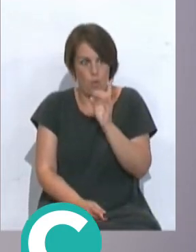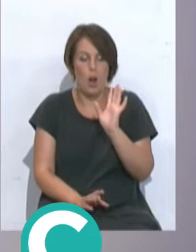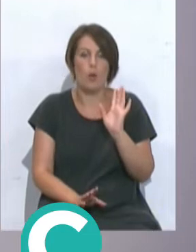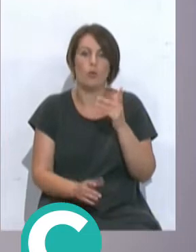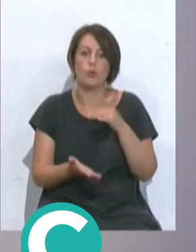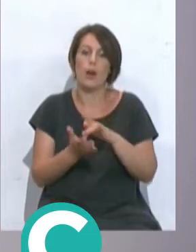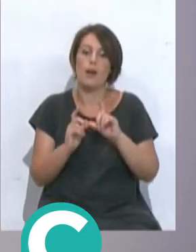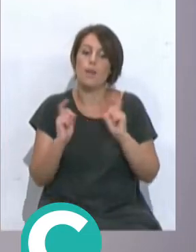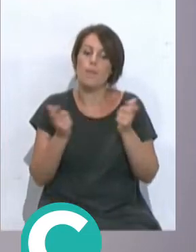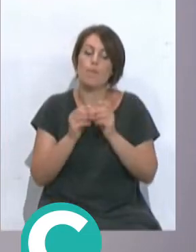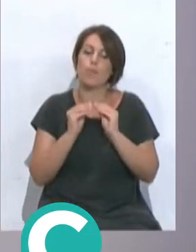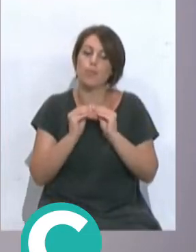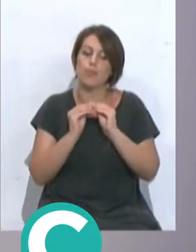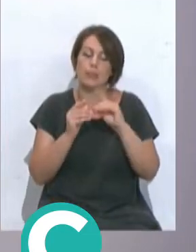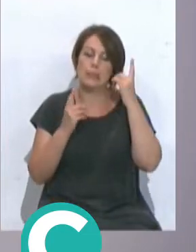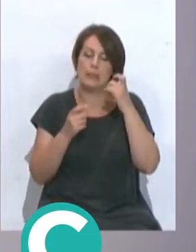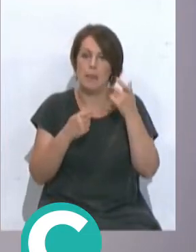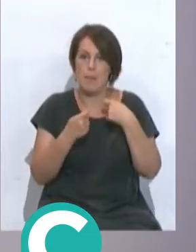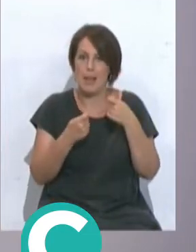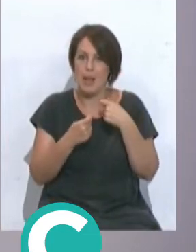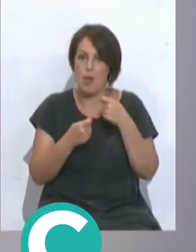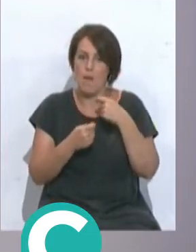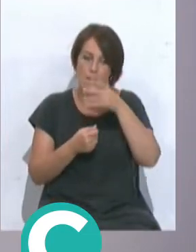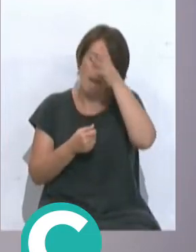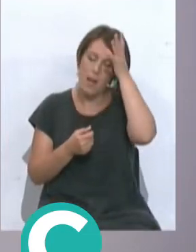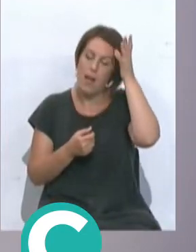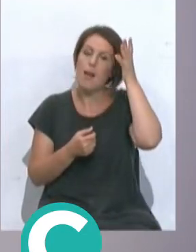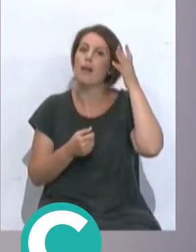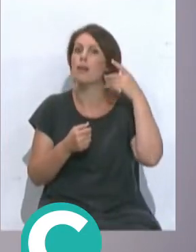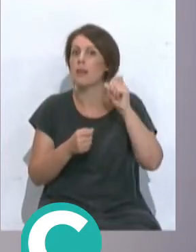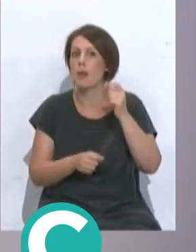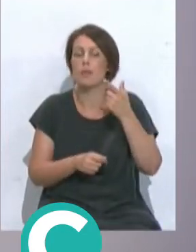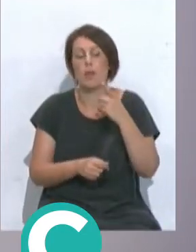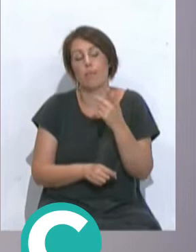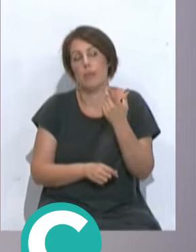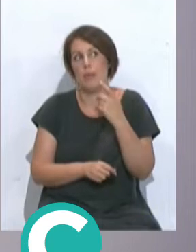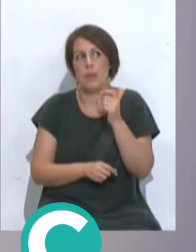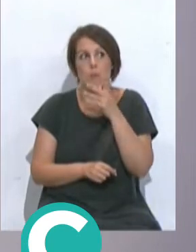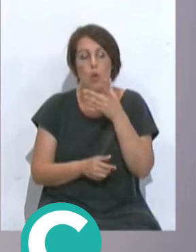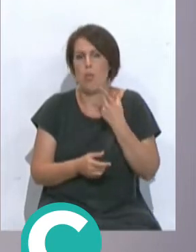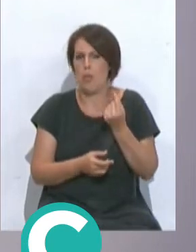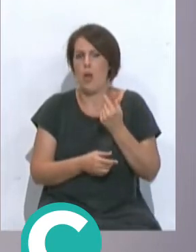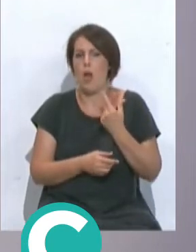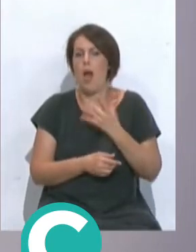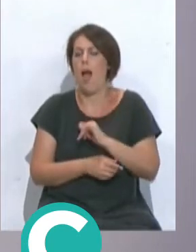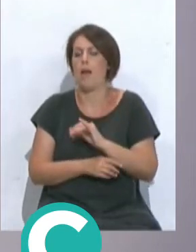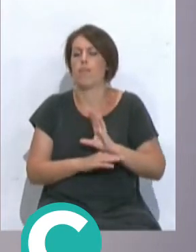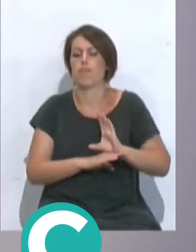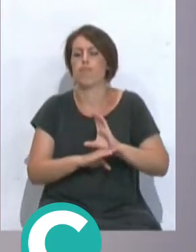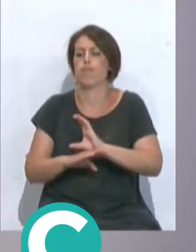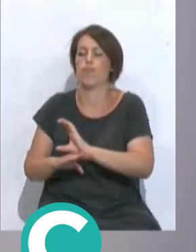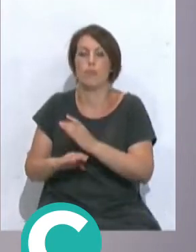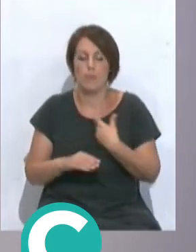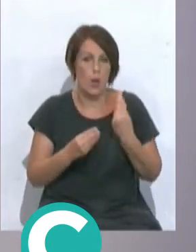pero a la hora de confirmar la plantilla, intentar que el mercado estival, que es el más complicado, bueno, complicado porque todo el mundo va con dinero, intentar mejorar. Pero claro,